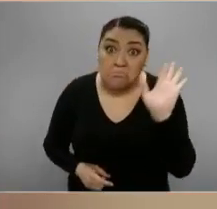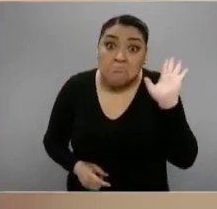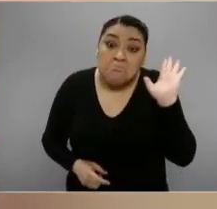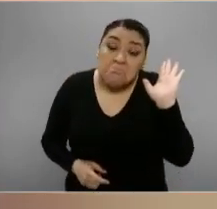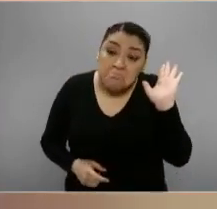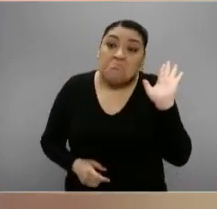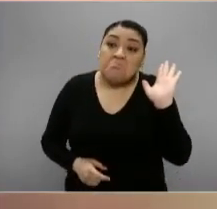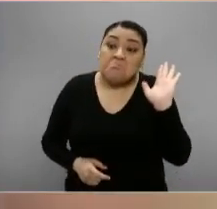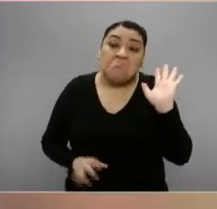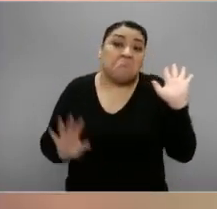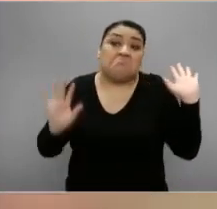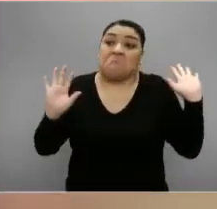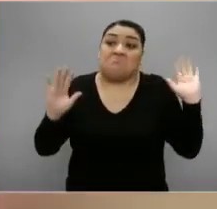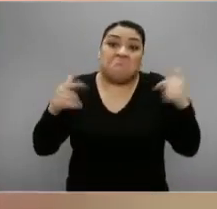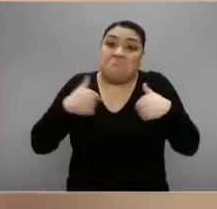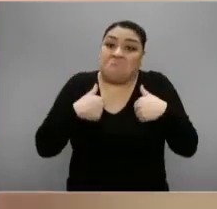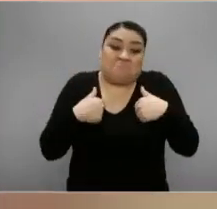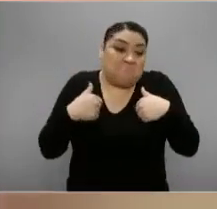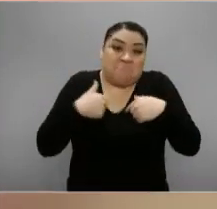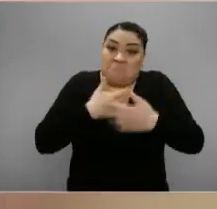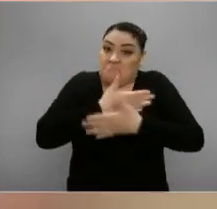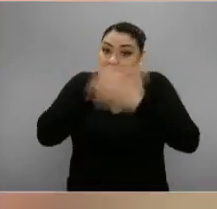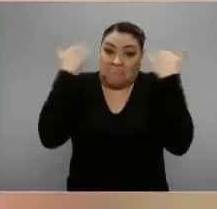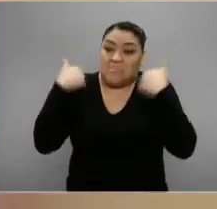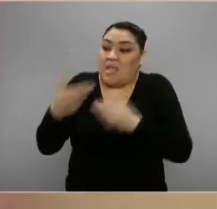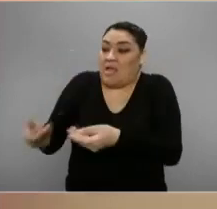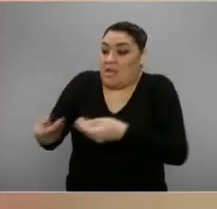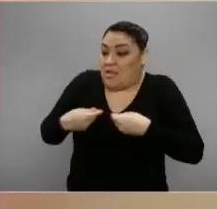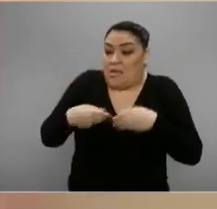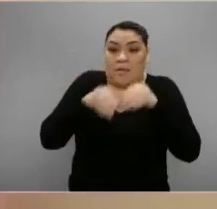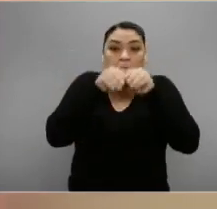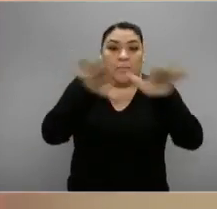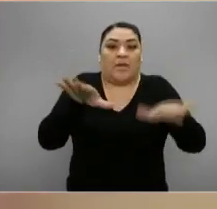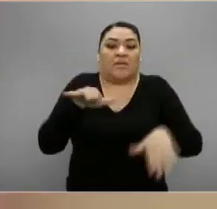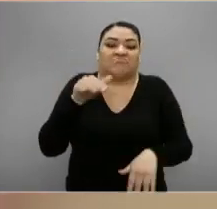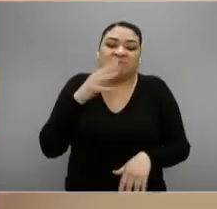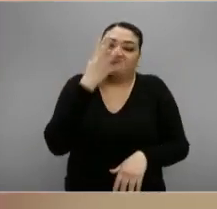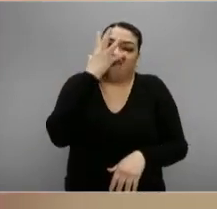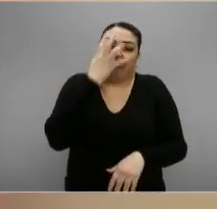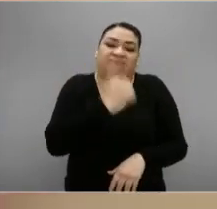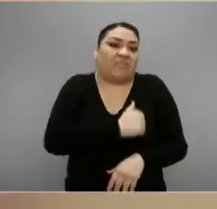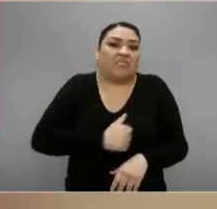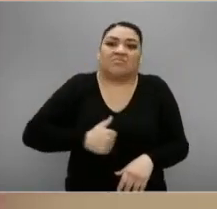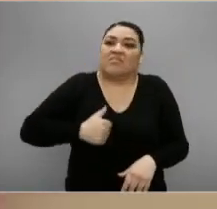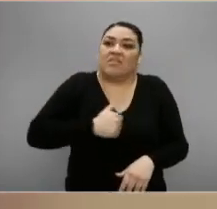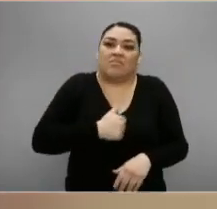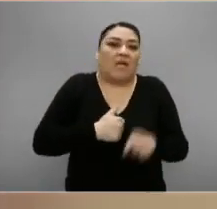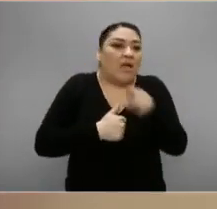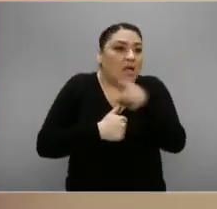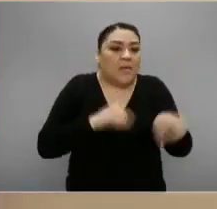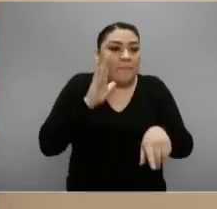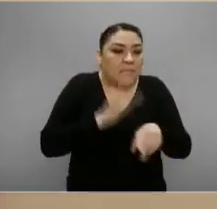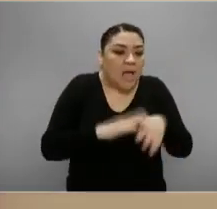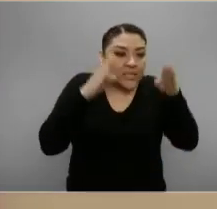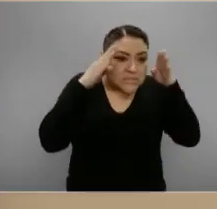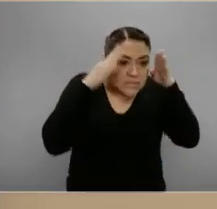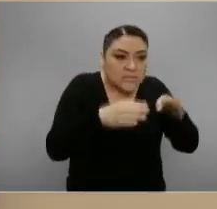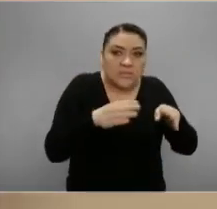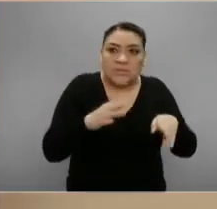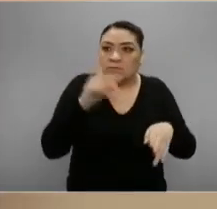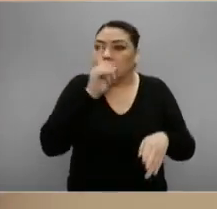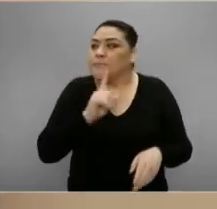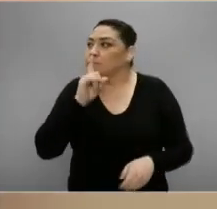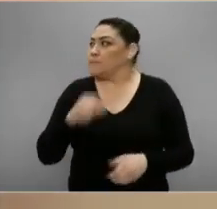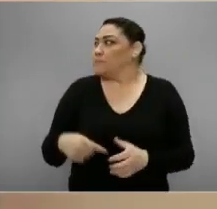pues ya no está en mí. Yo nada más estoy pasando el recado. Qué triste que se dedique más tiempo y energía en tratar